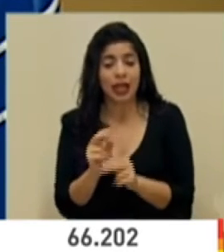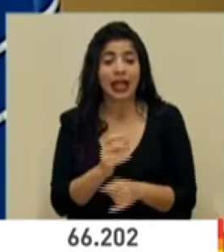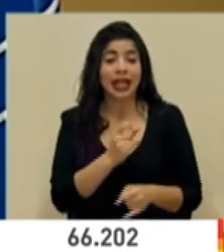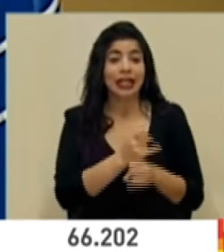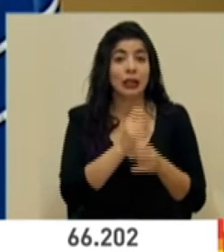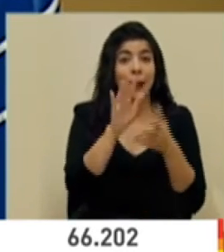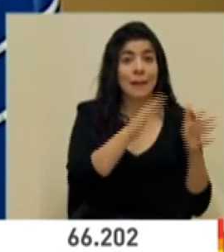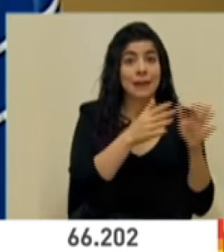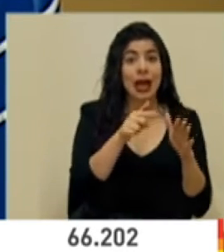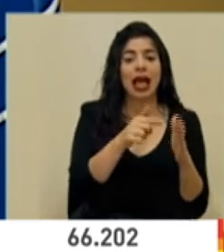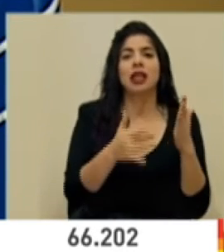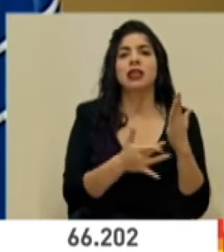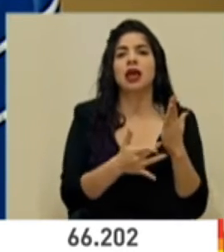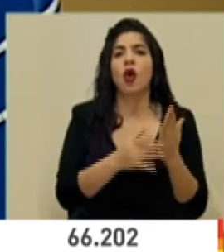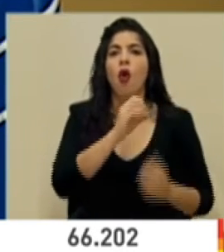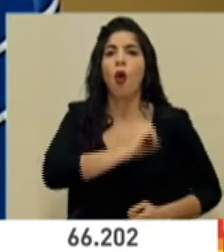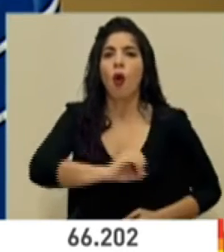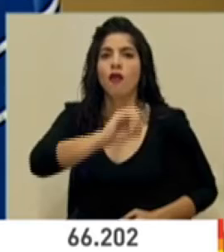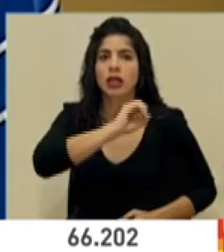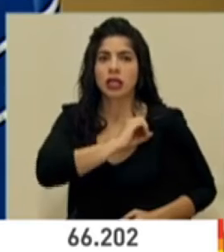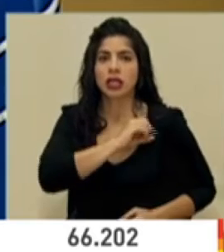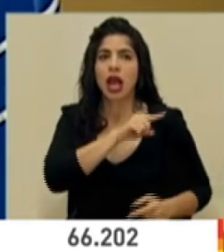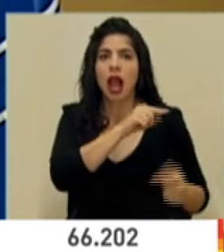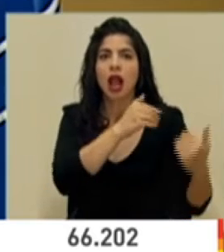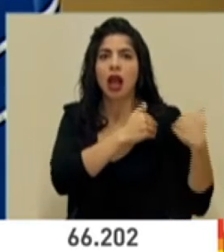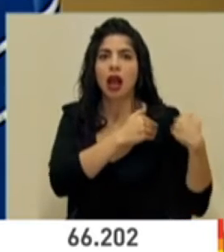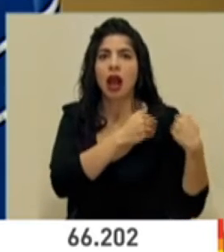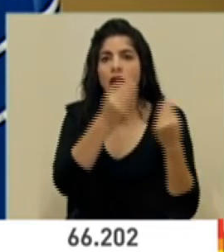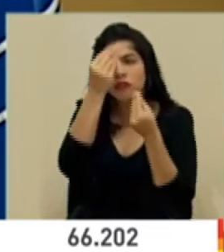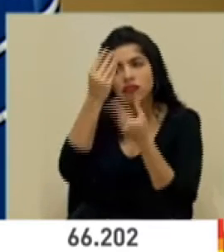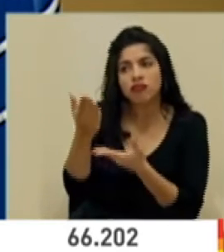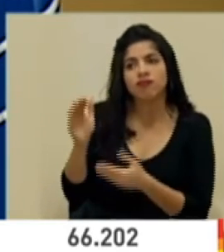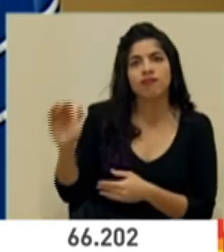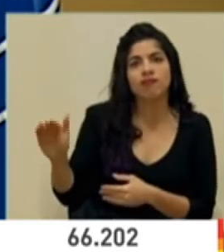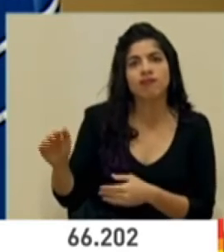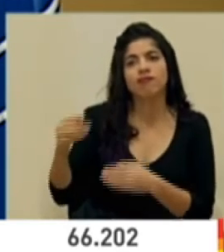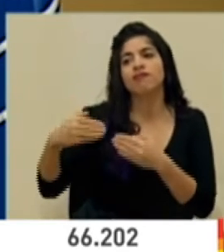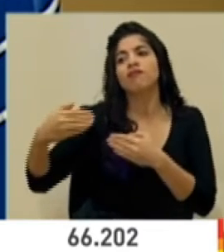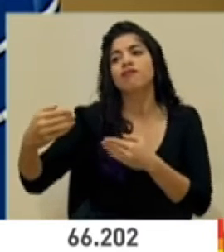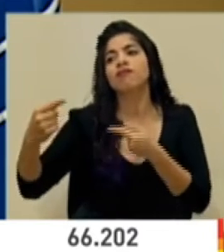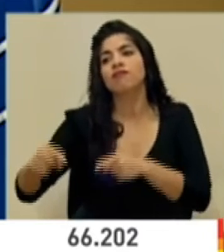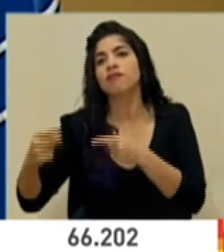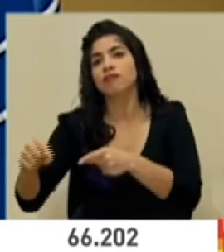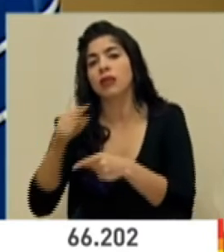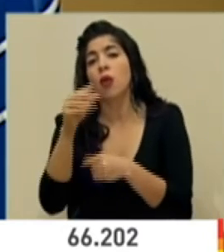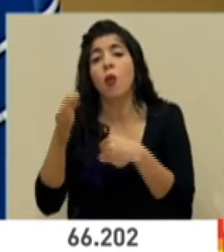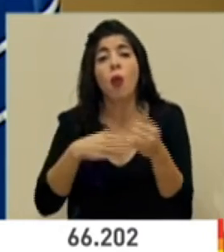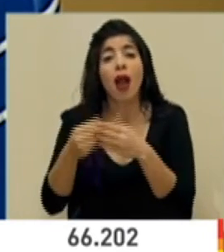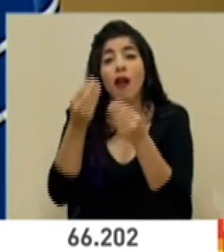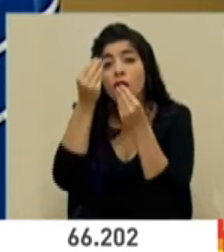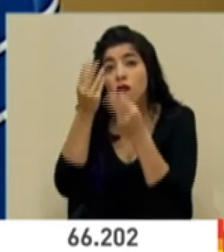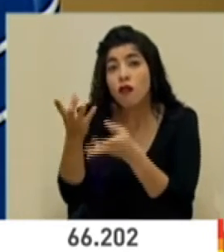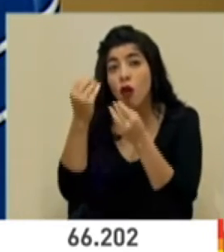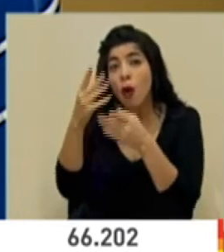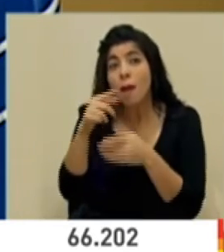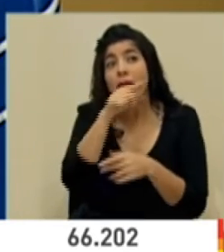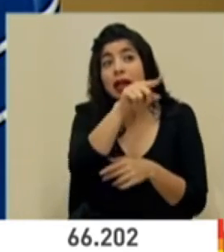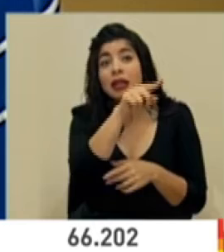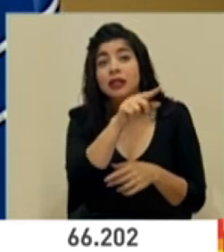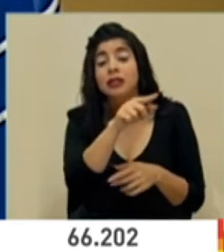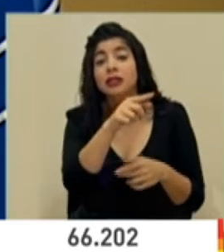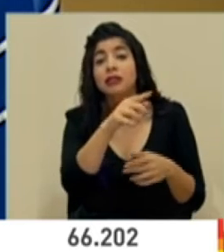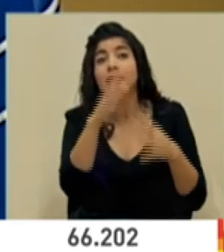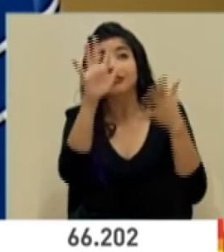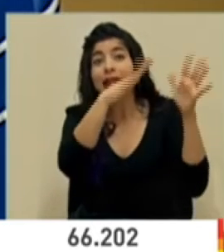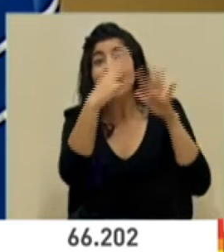técnico oficial para emitir los avisos, los pronósticos y cualquier aspecto relacionado con la trayectoria